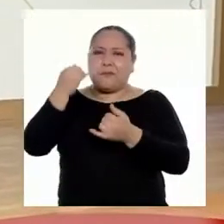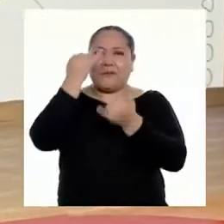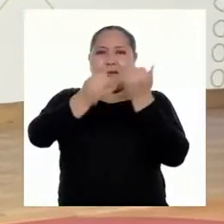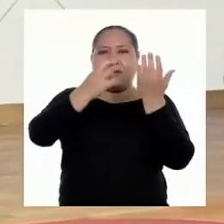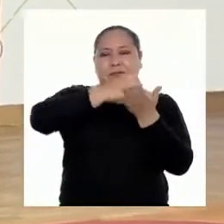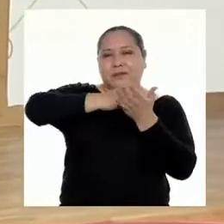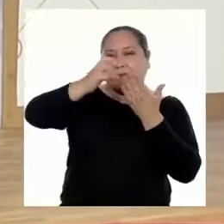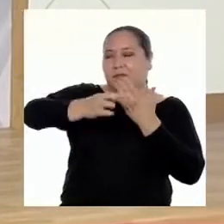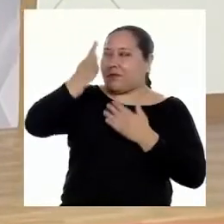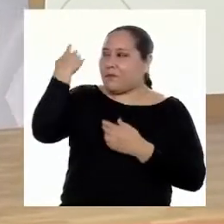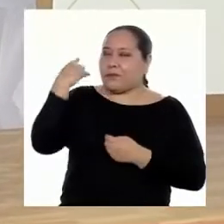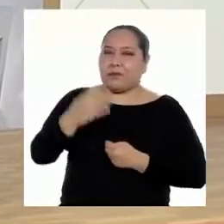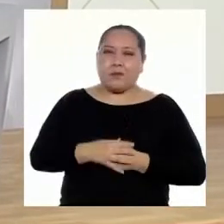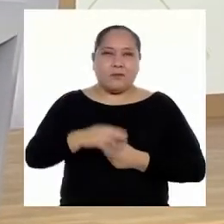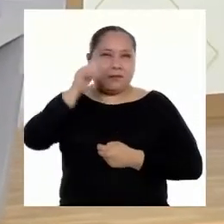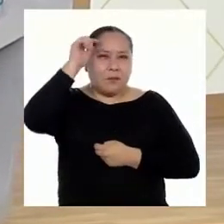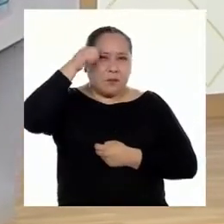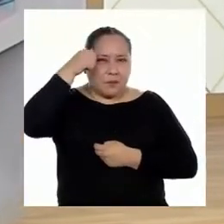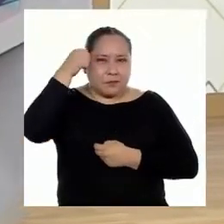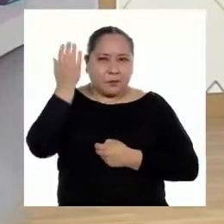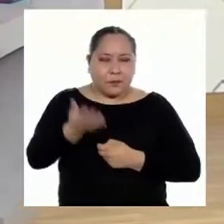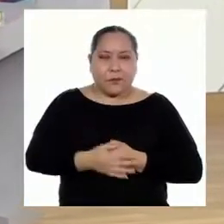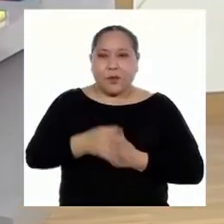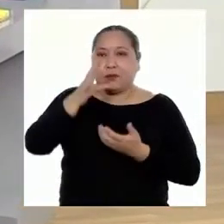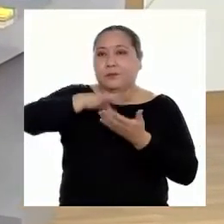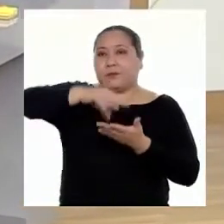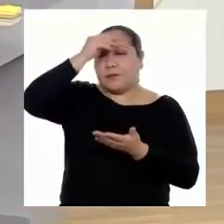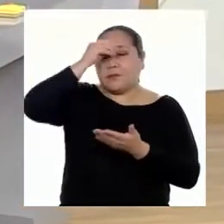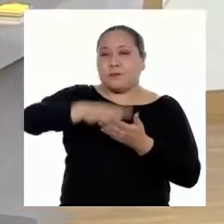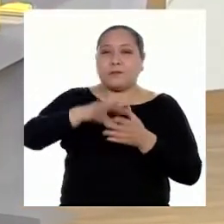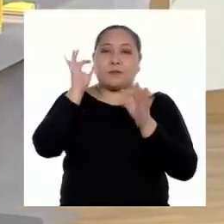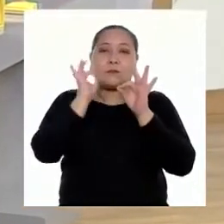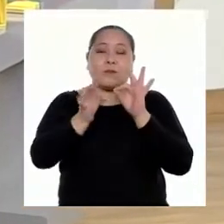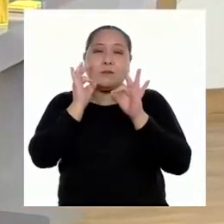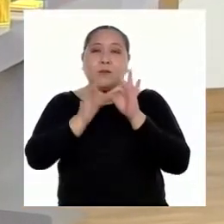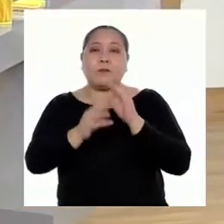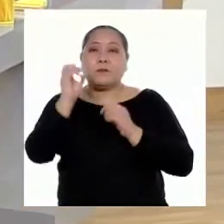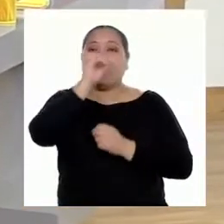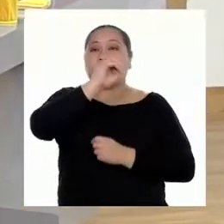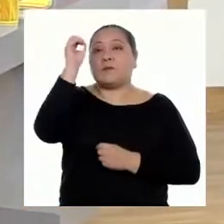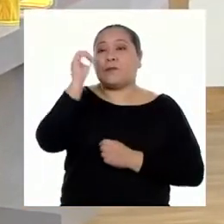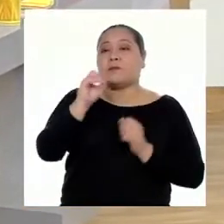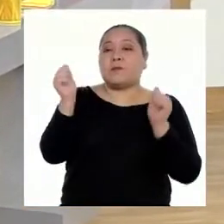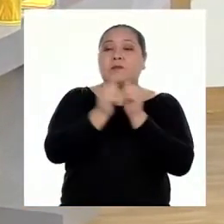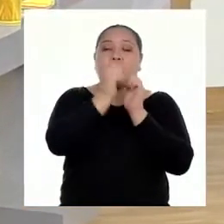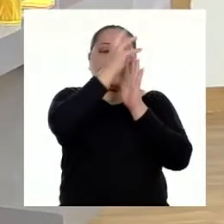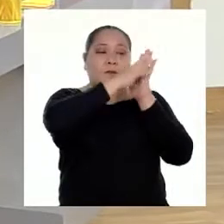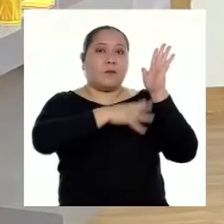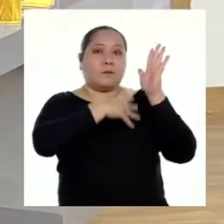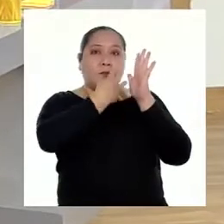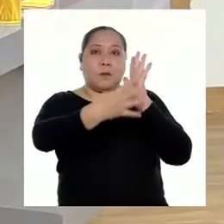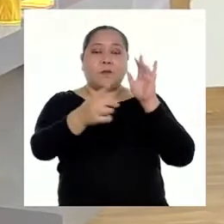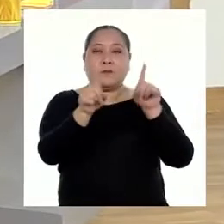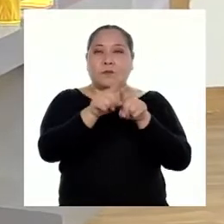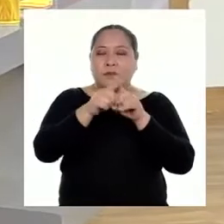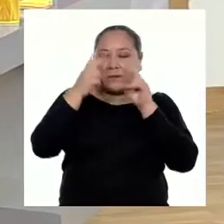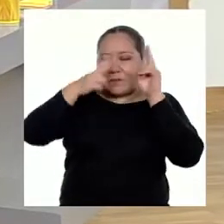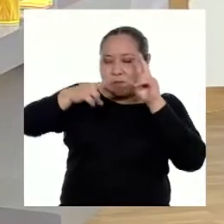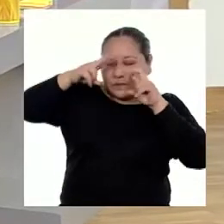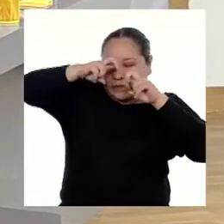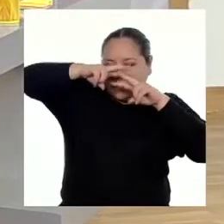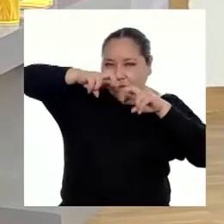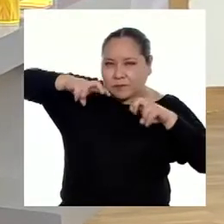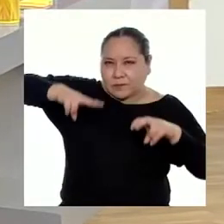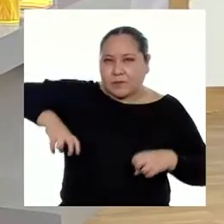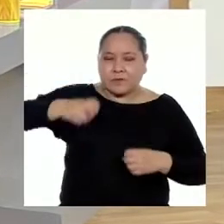programa. Si recuerdan bien, aprendimos a interpretar porcentajes con gráficos. Y también vimos cómo analizar datos en